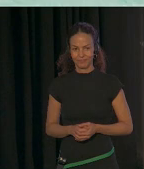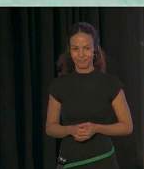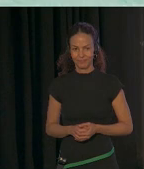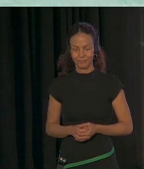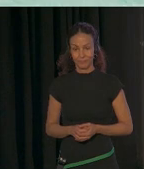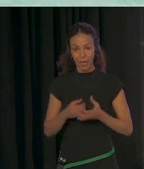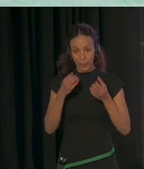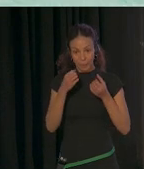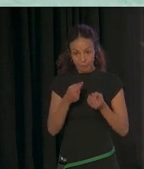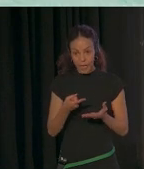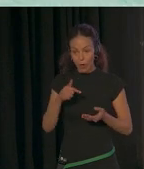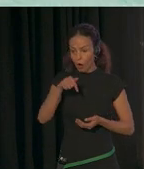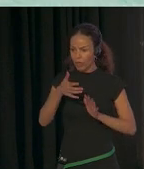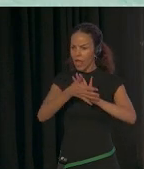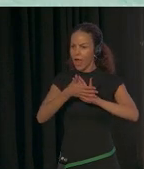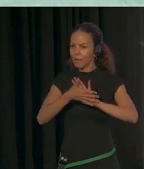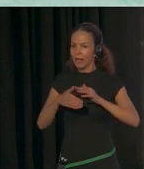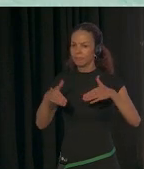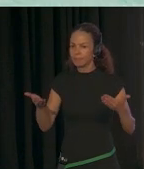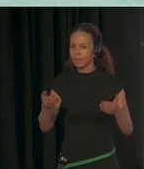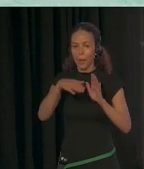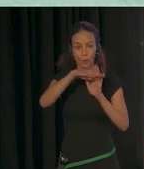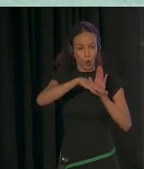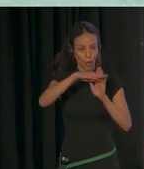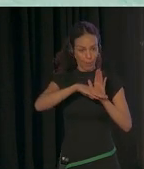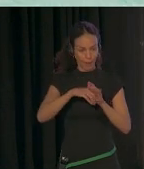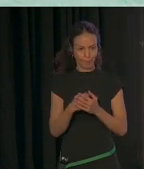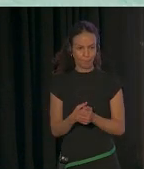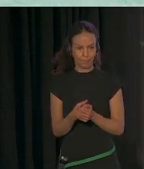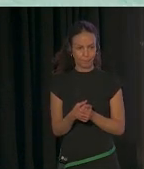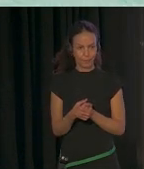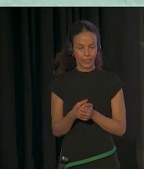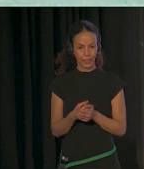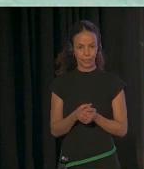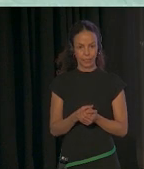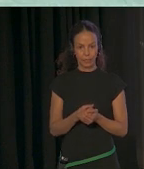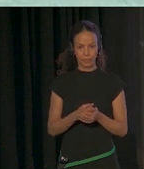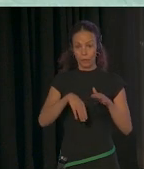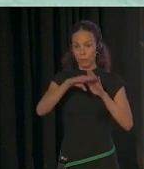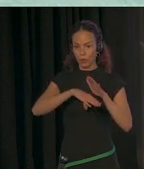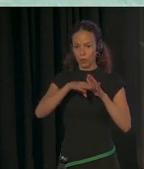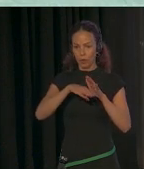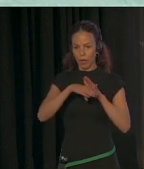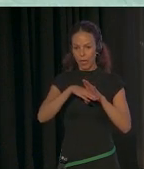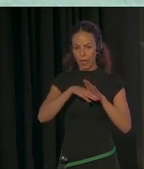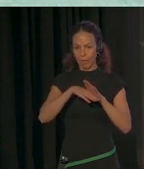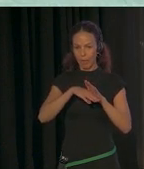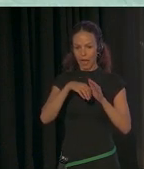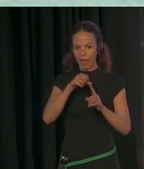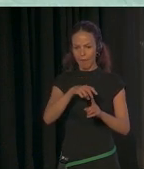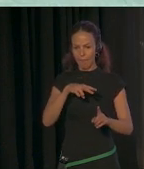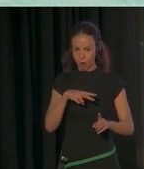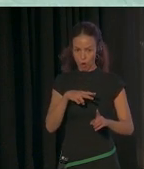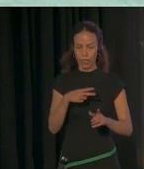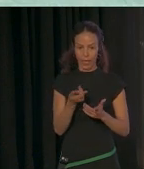Bien, de lo que vamos a hablar hoy es de este programa que se llama Enfoques tempranos de apoyo